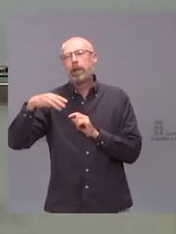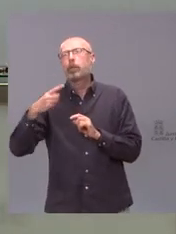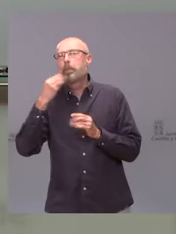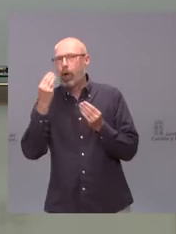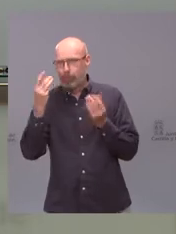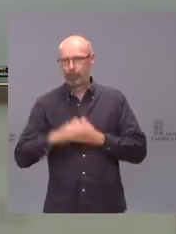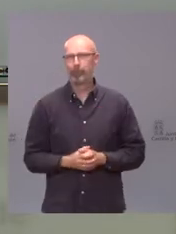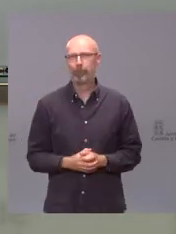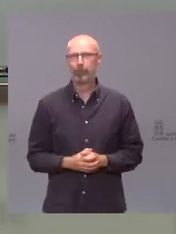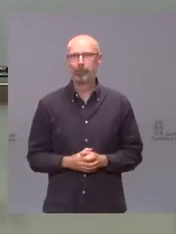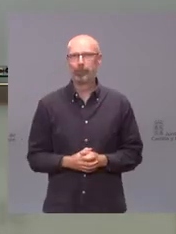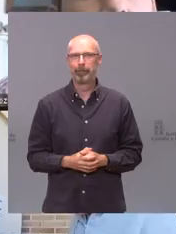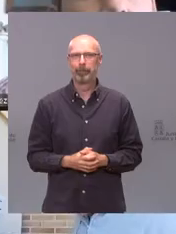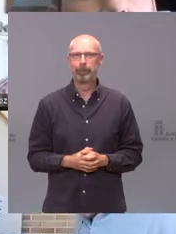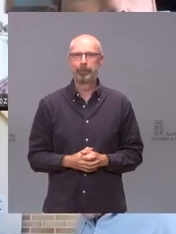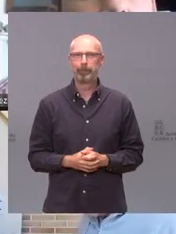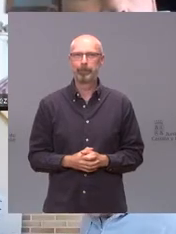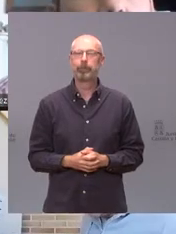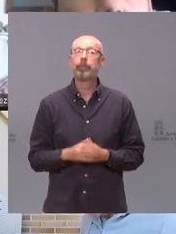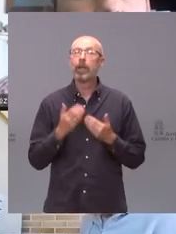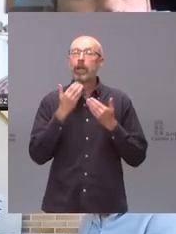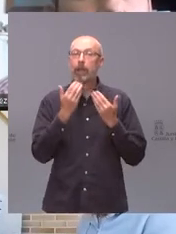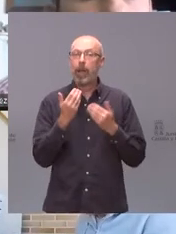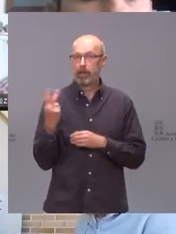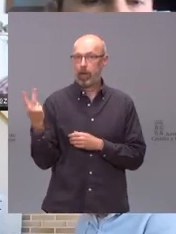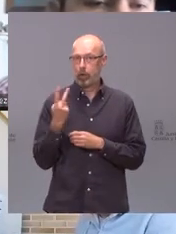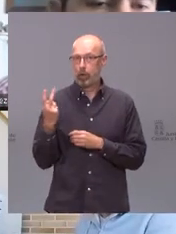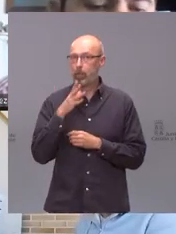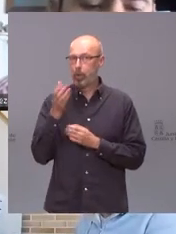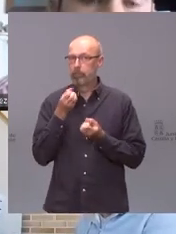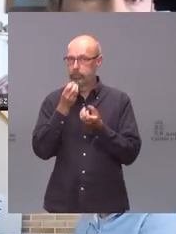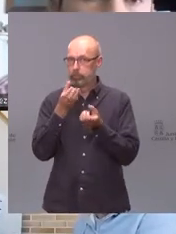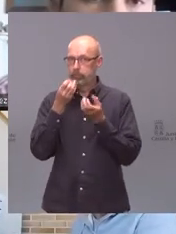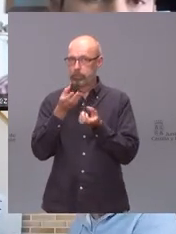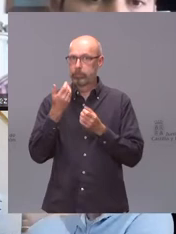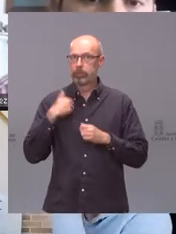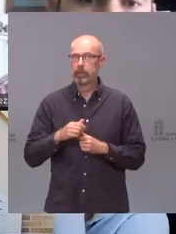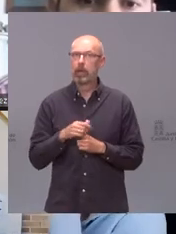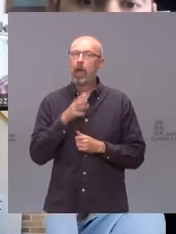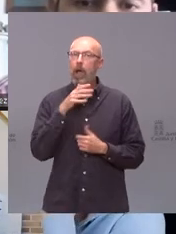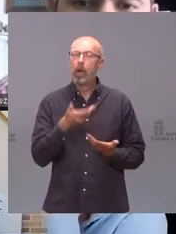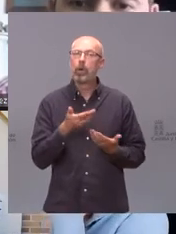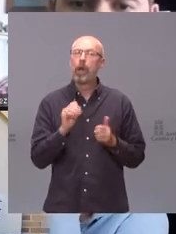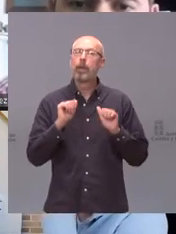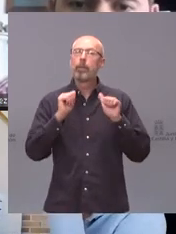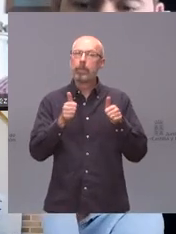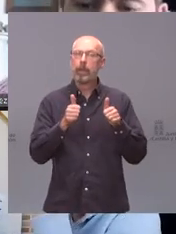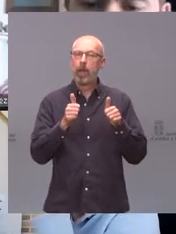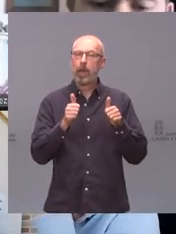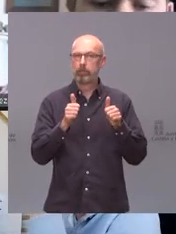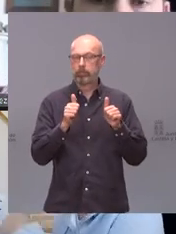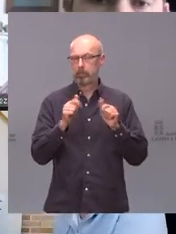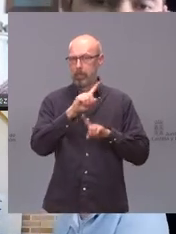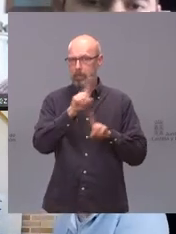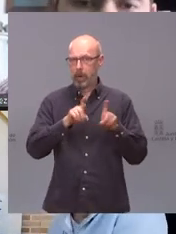Quedamos a ver todas sus preguntas. Gracias a los dos por estas intervenciones iniciales. Vamos a comenzar con el turno de preguntas.